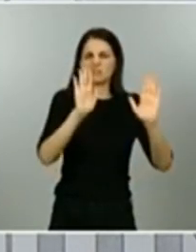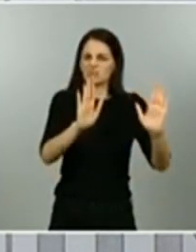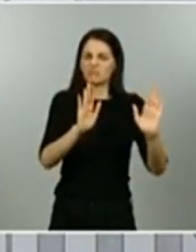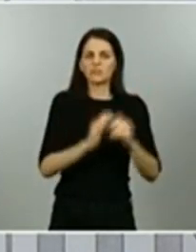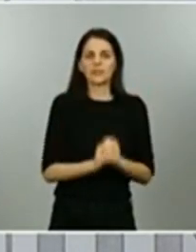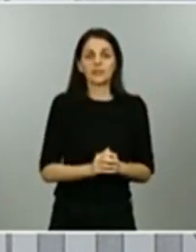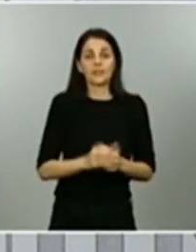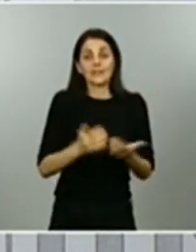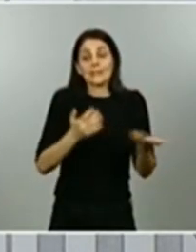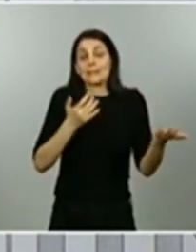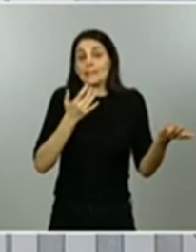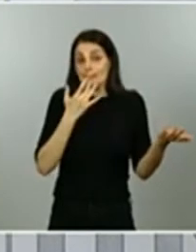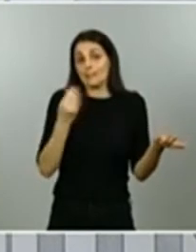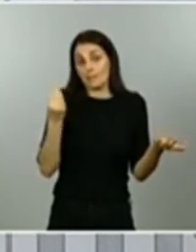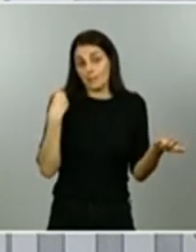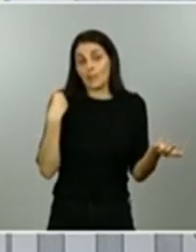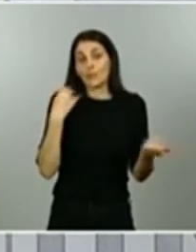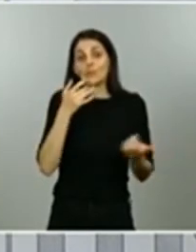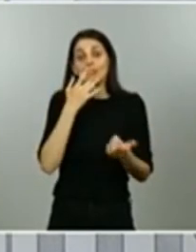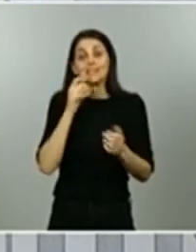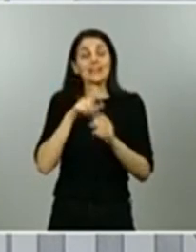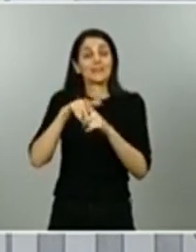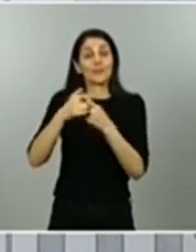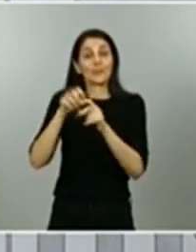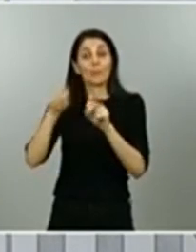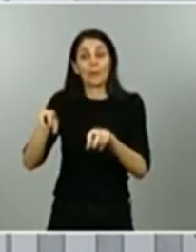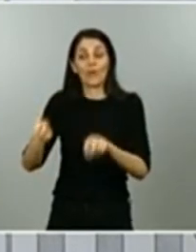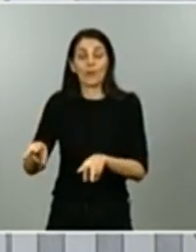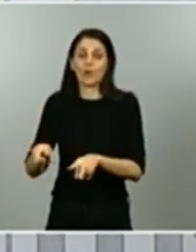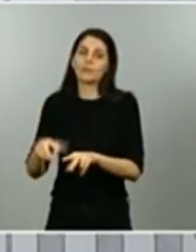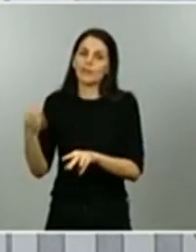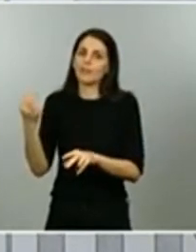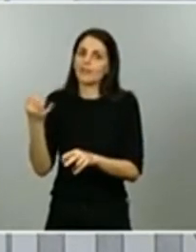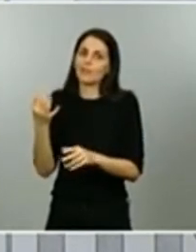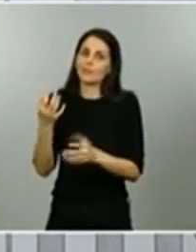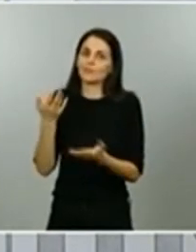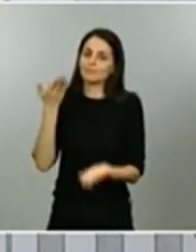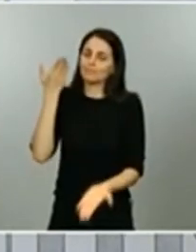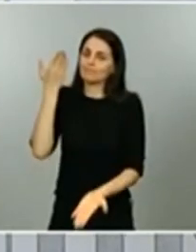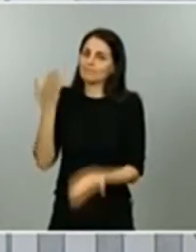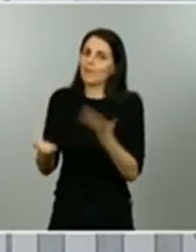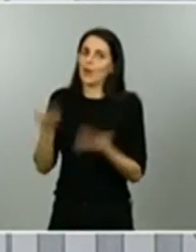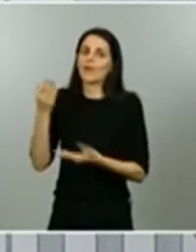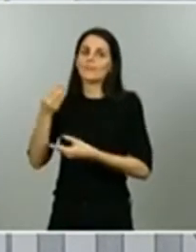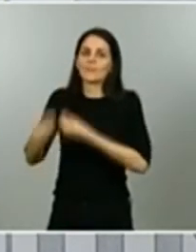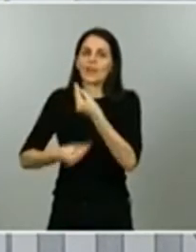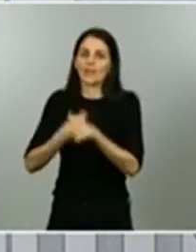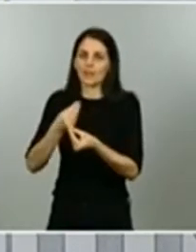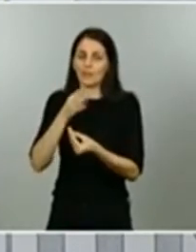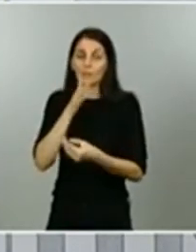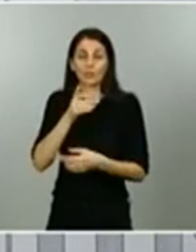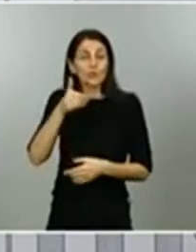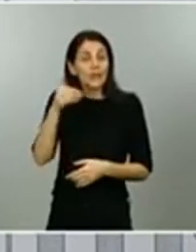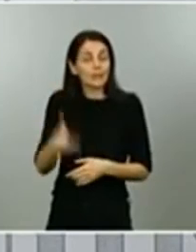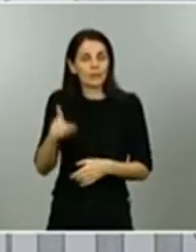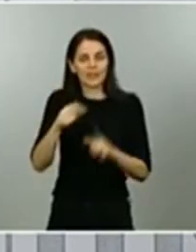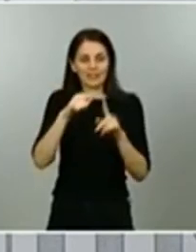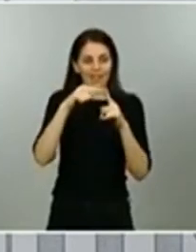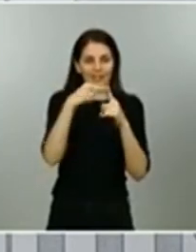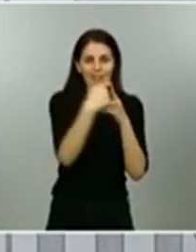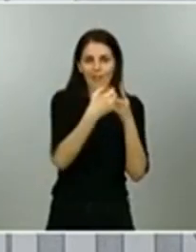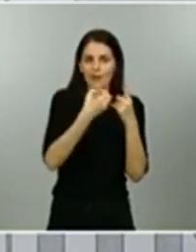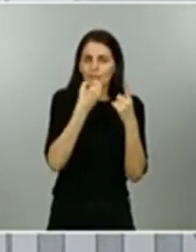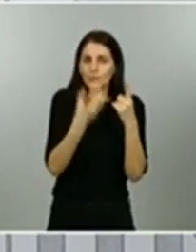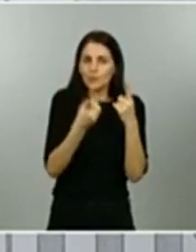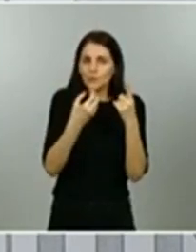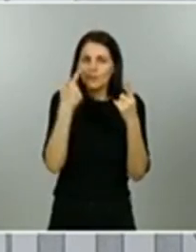actuaríamos por eso es tan importante tener unos datos muy afinados y muy precoces indicadores muy precoces que nos permitan ver de una forma